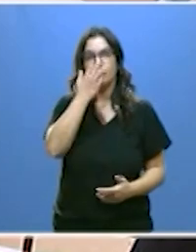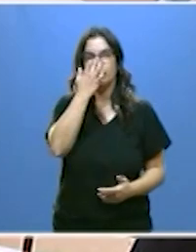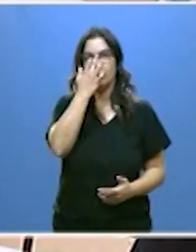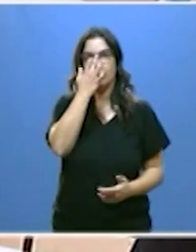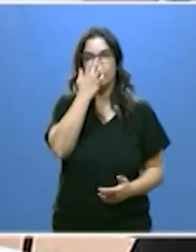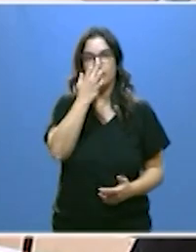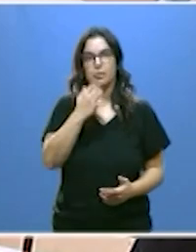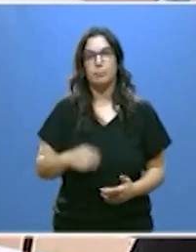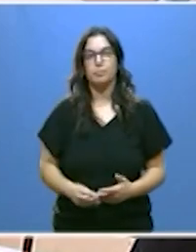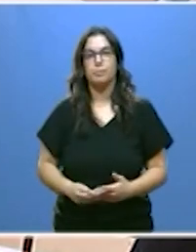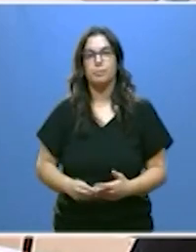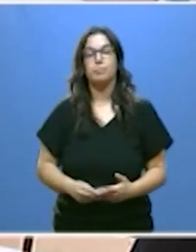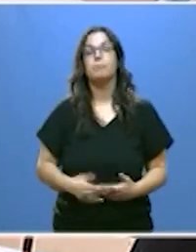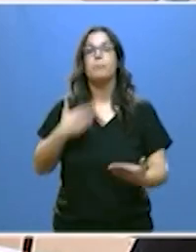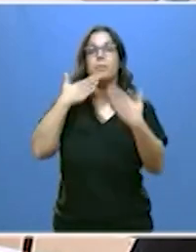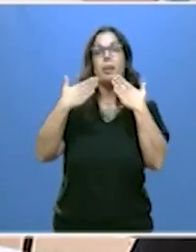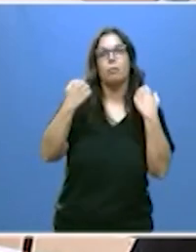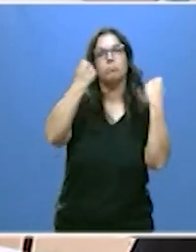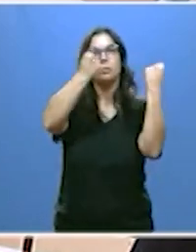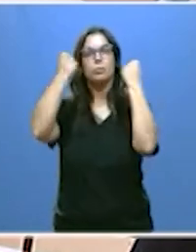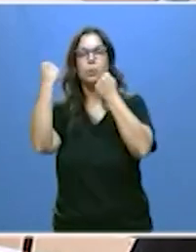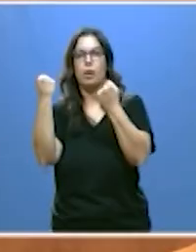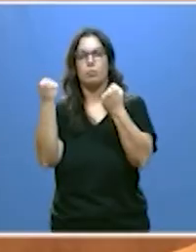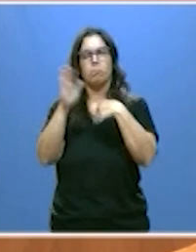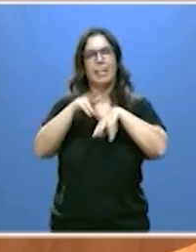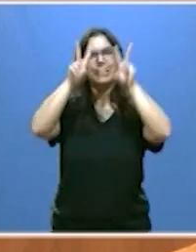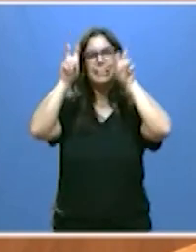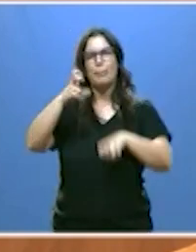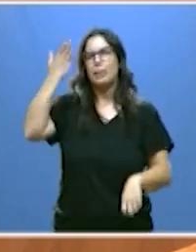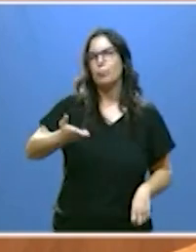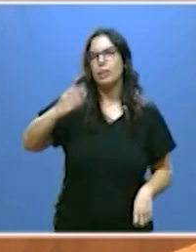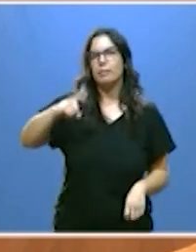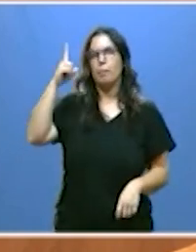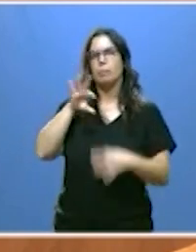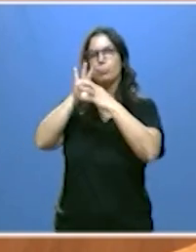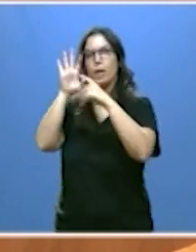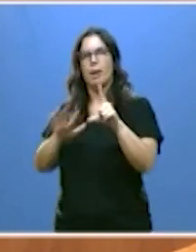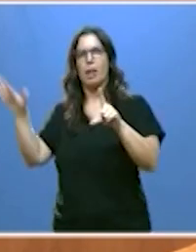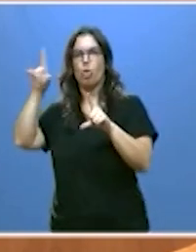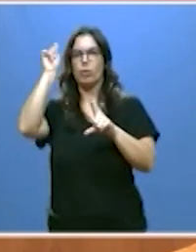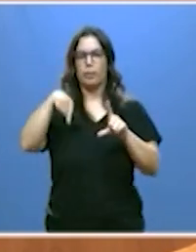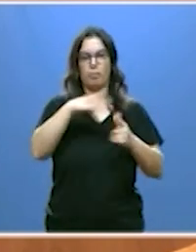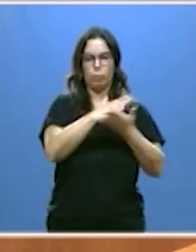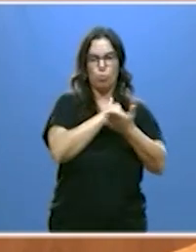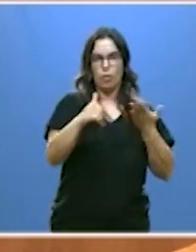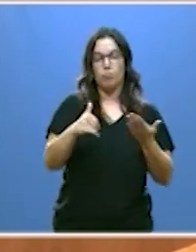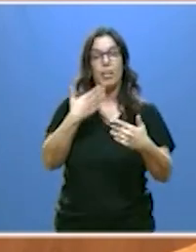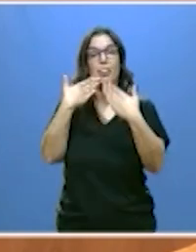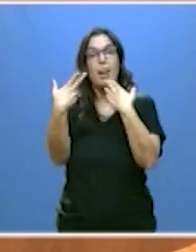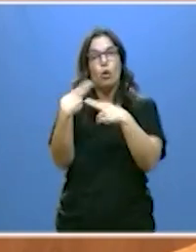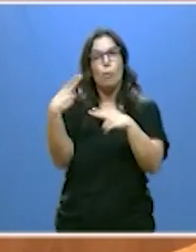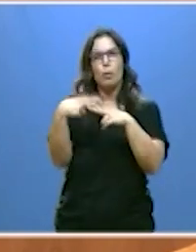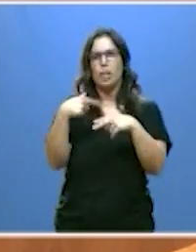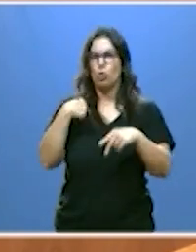Un diálogo institucional para las grandes cuestiones nacionales y de comunidad. Un diálogo político que he